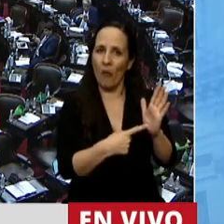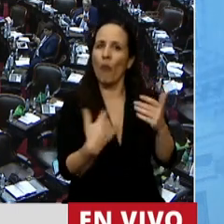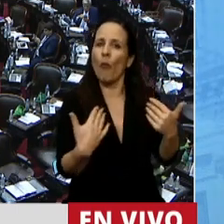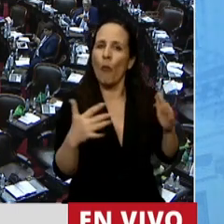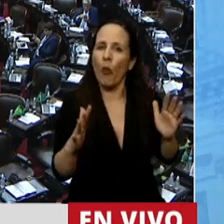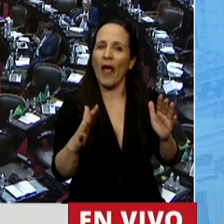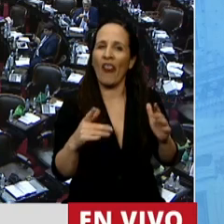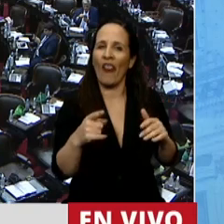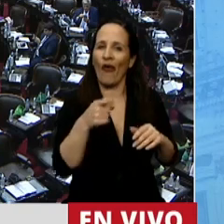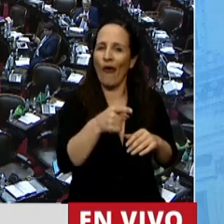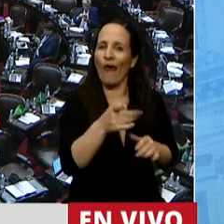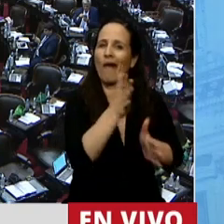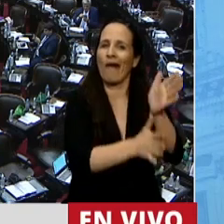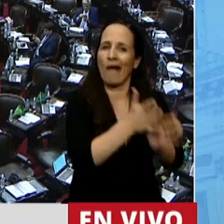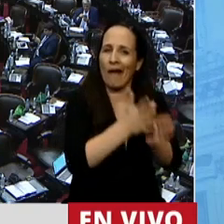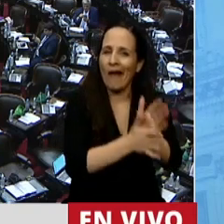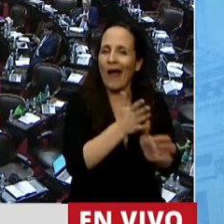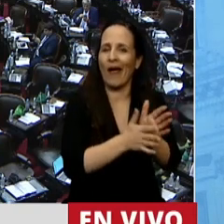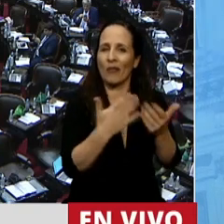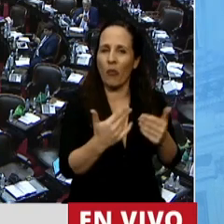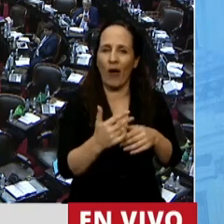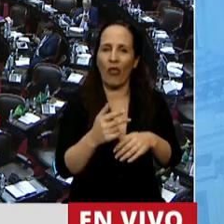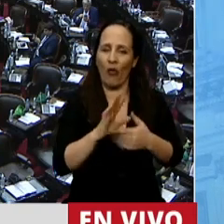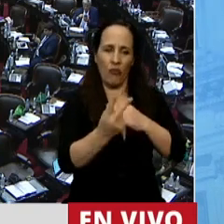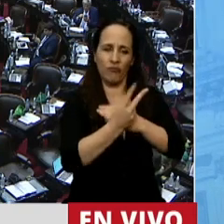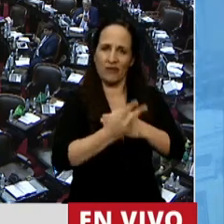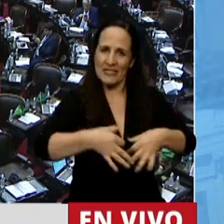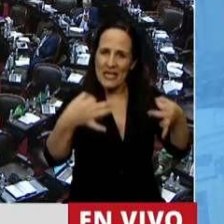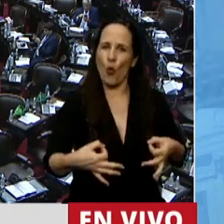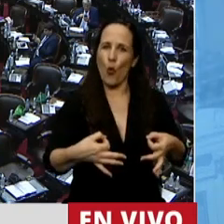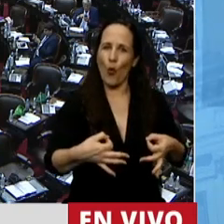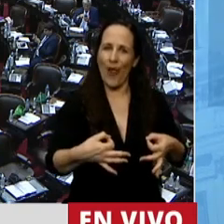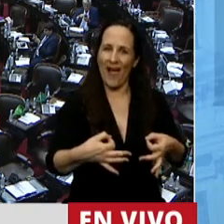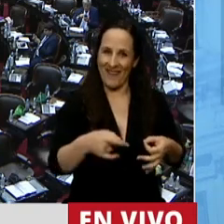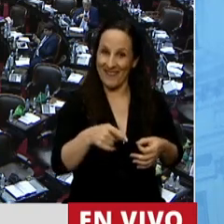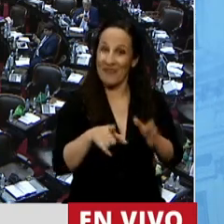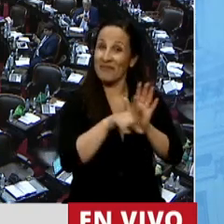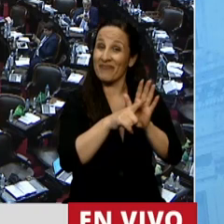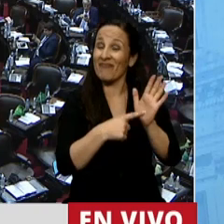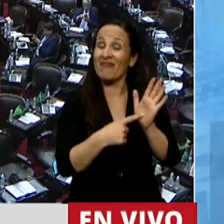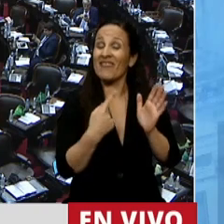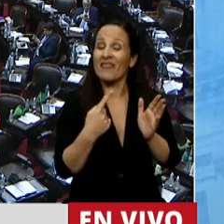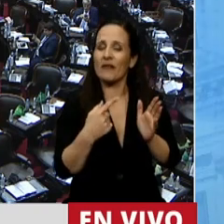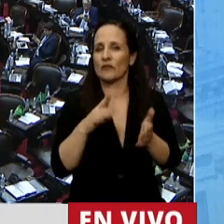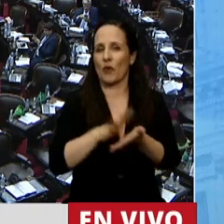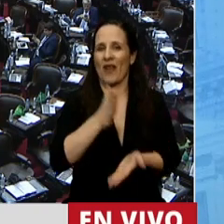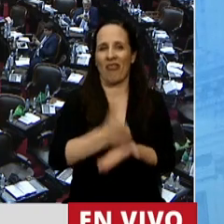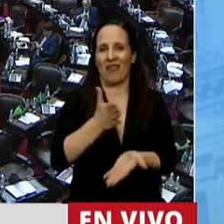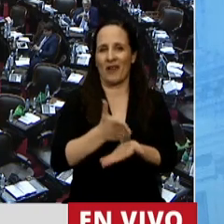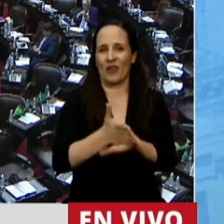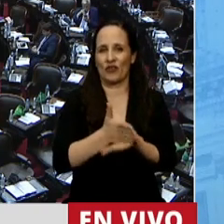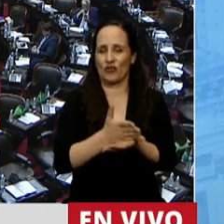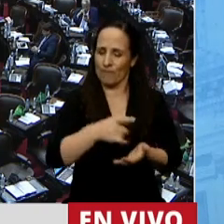seguras y gratuitas. Y habla de un derecho, del derecho que tenemos las mujeres a poder